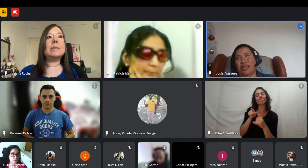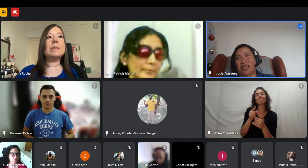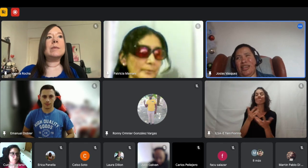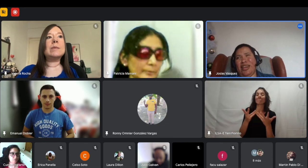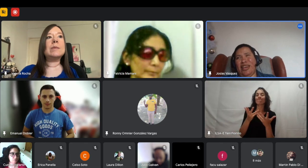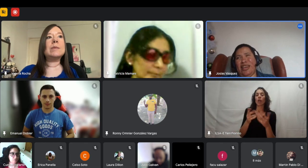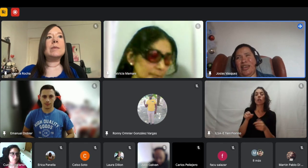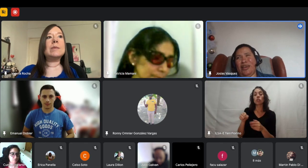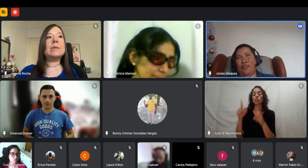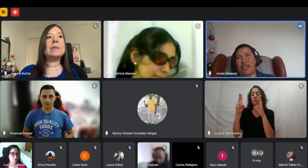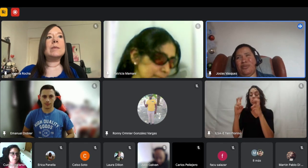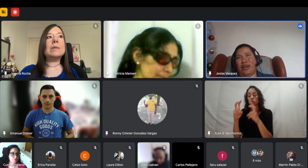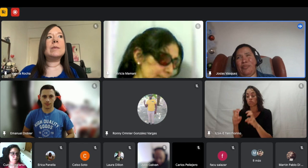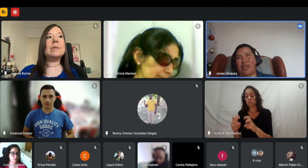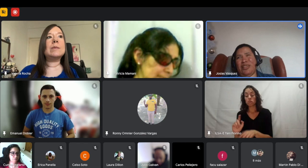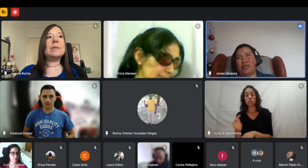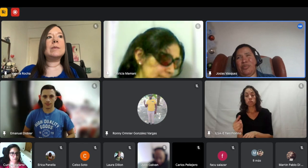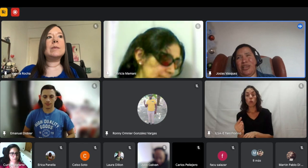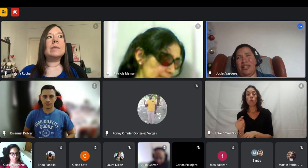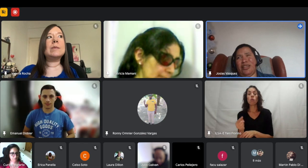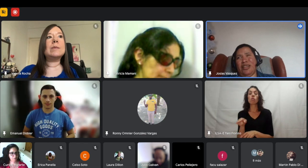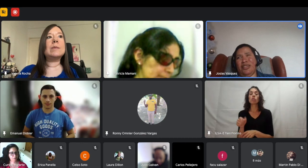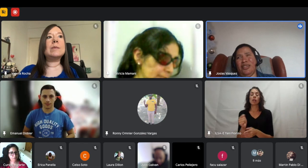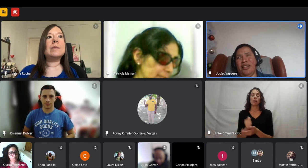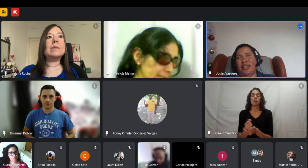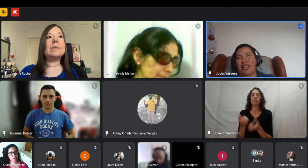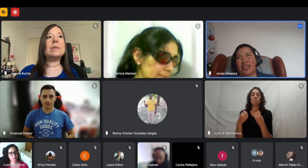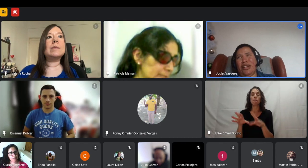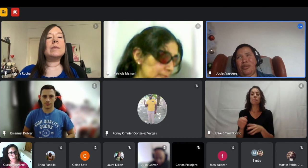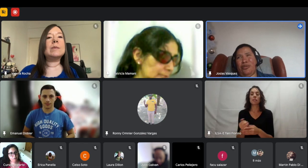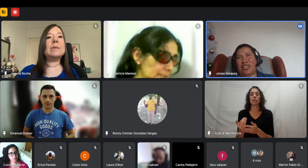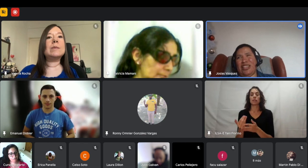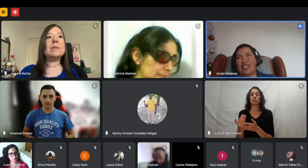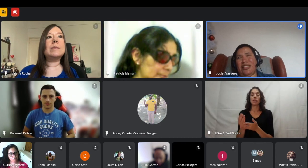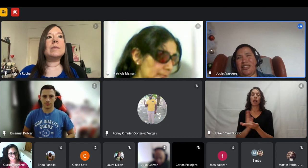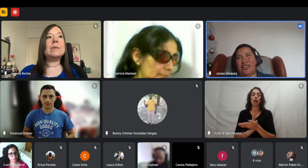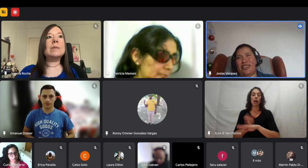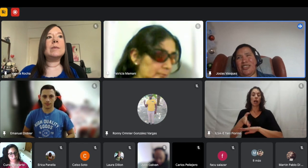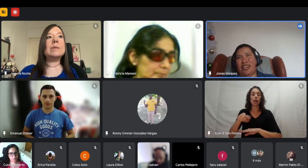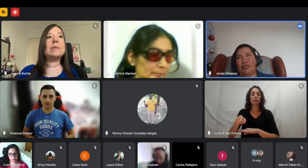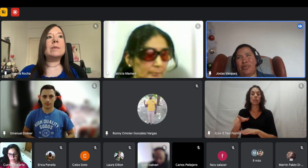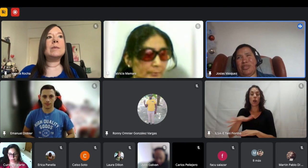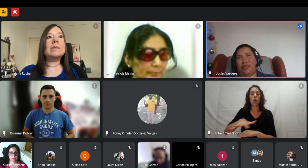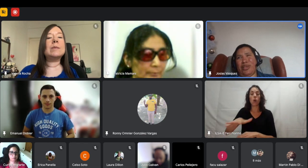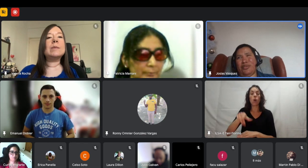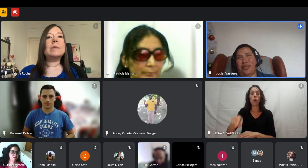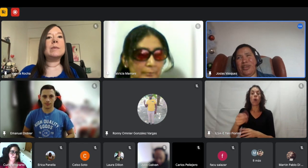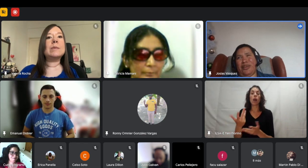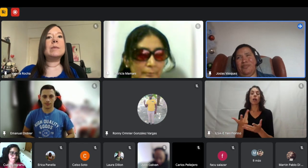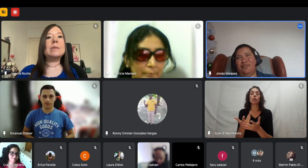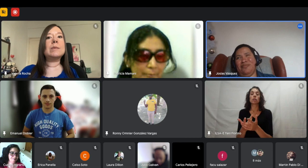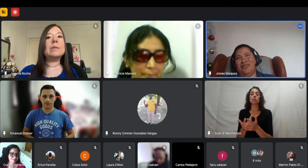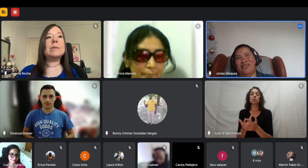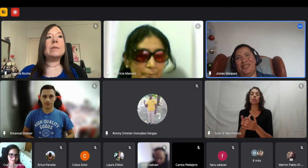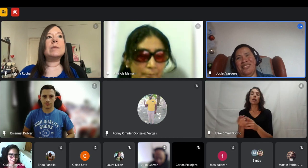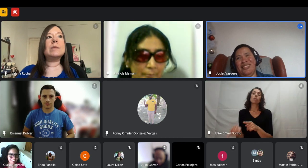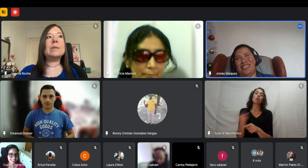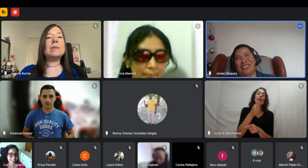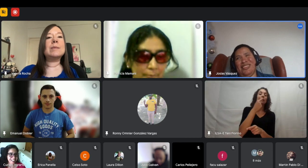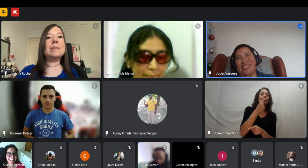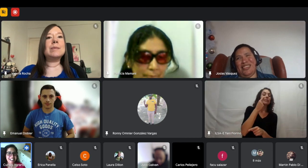DALAT y empiezo a participar en DALAT y luego de DALAT a integrarte y pues hoy estoy acá